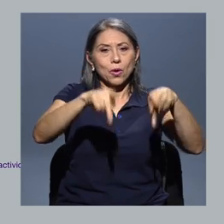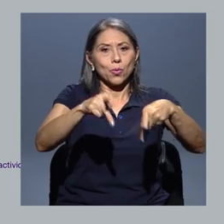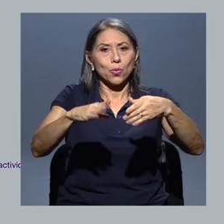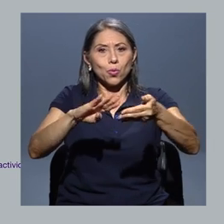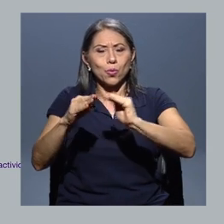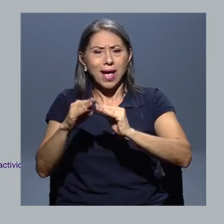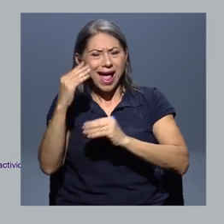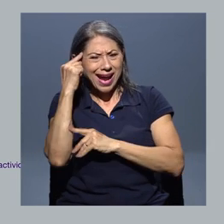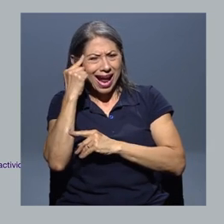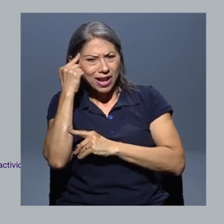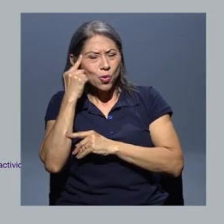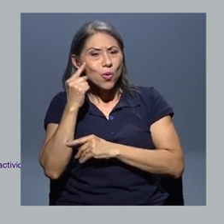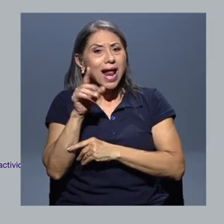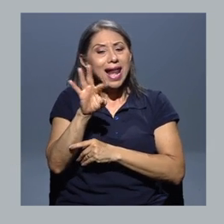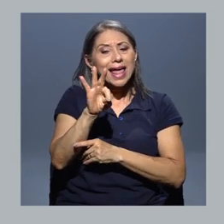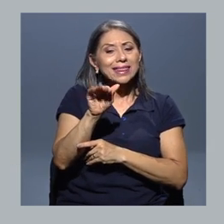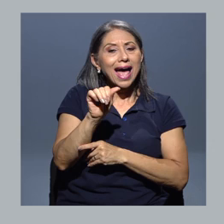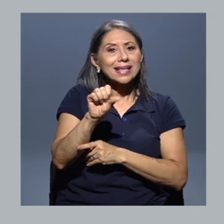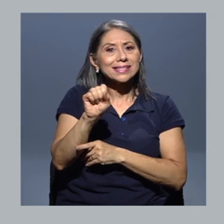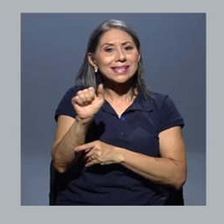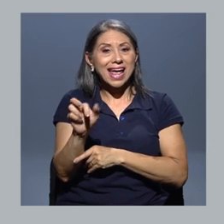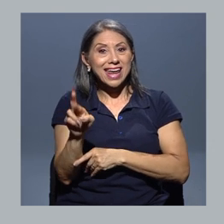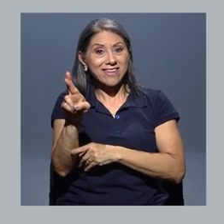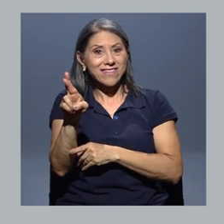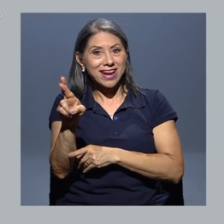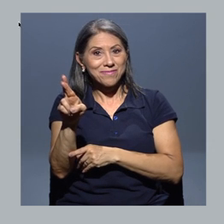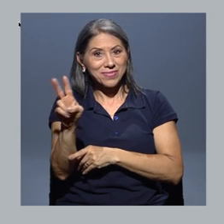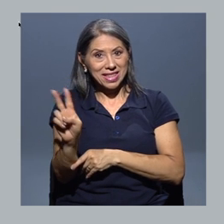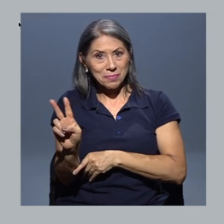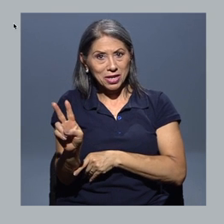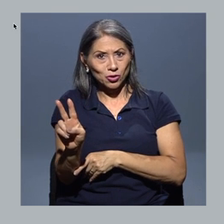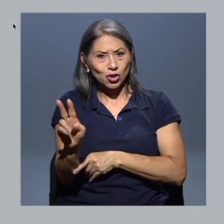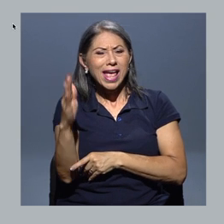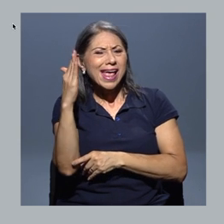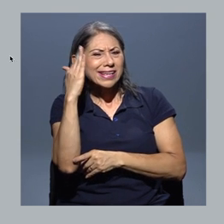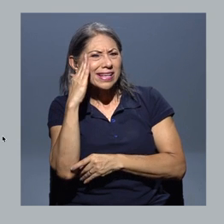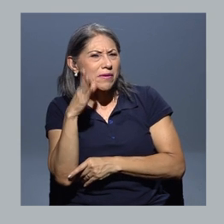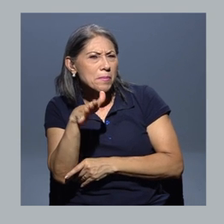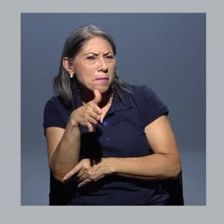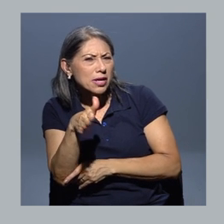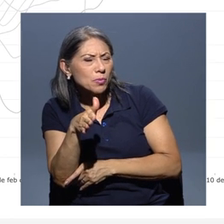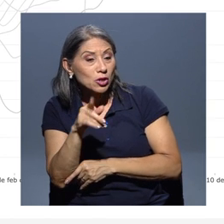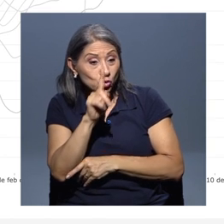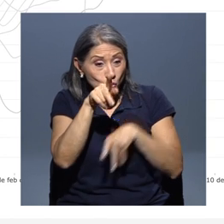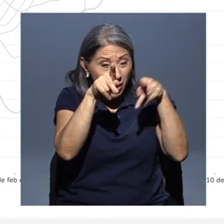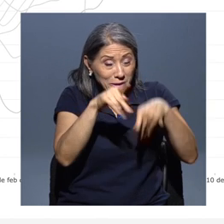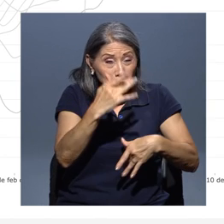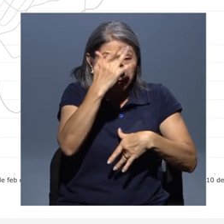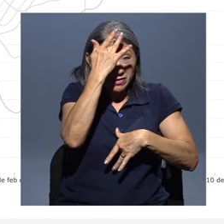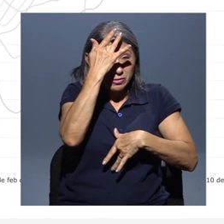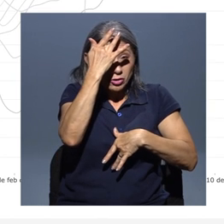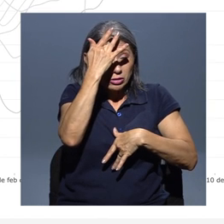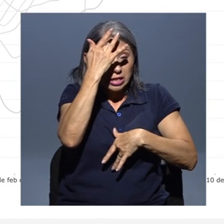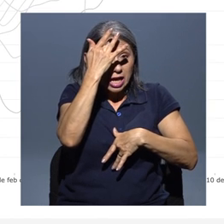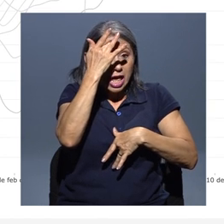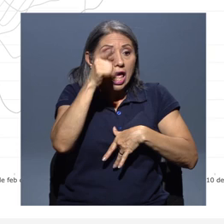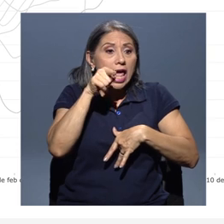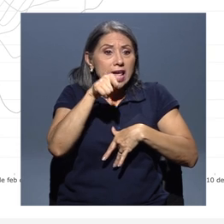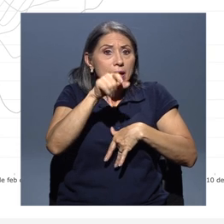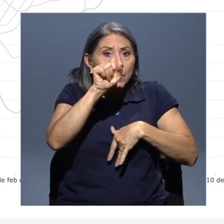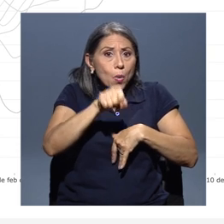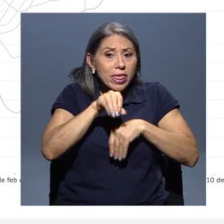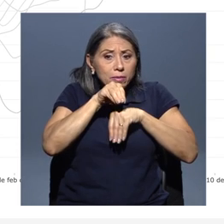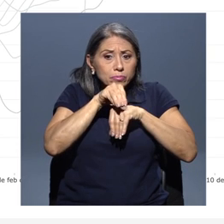tasa R de reproducción del virus, la cual señala el número promedio de personas que contagia cada infectado durante el tiempo en que es contagioso.